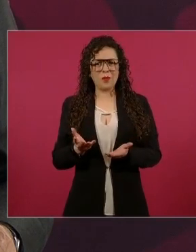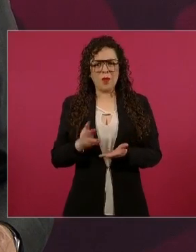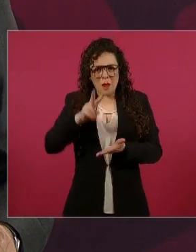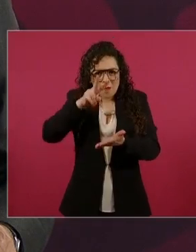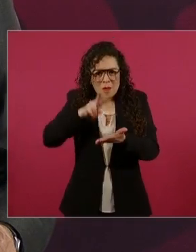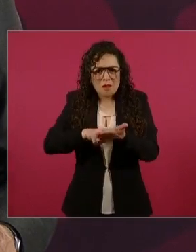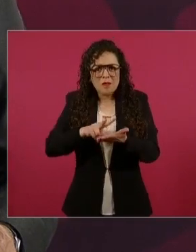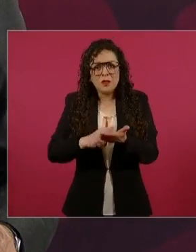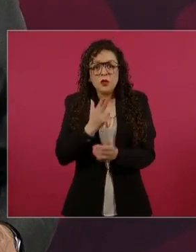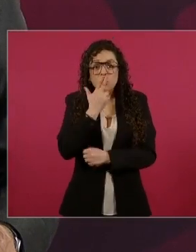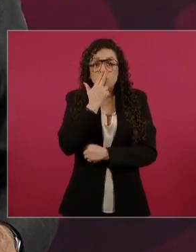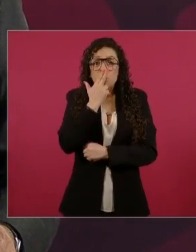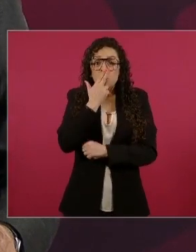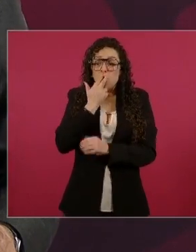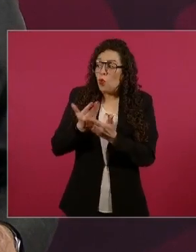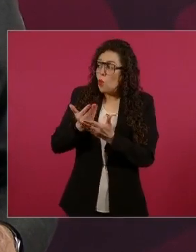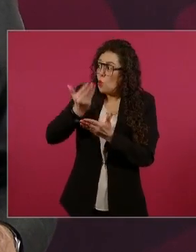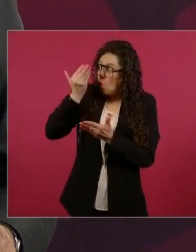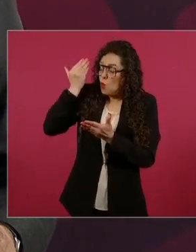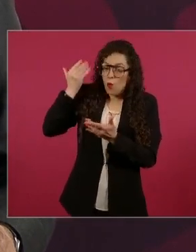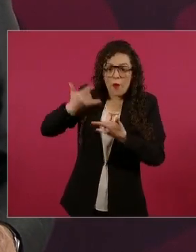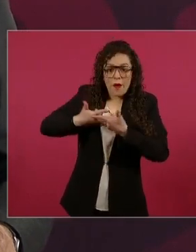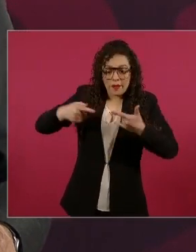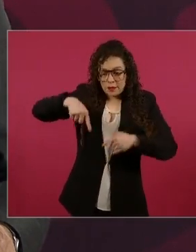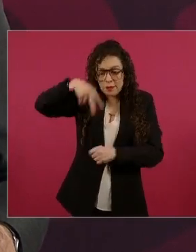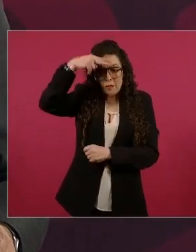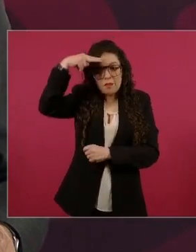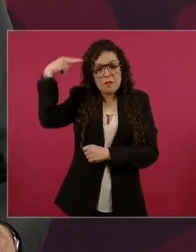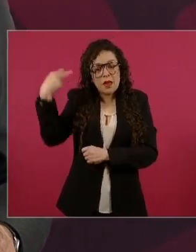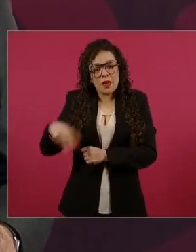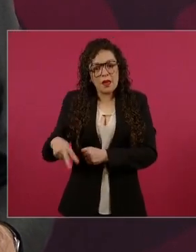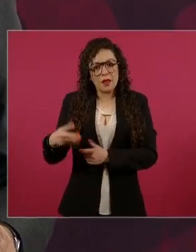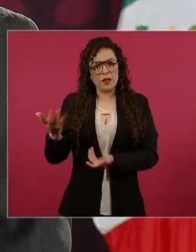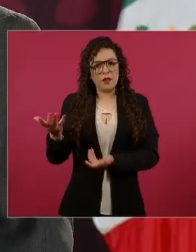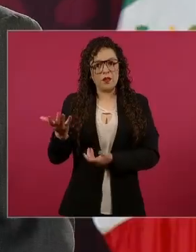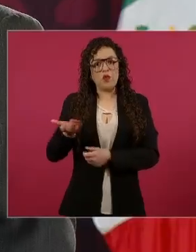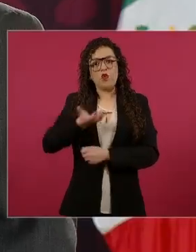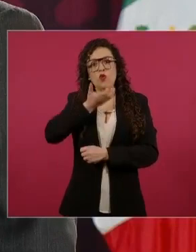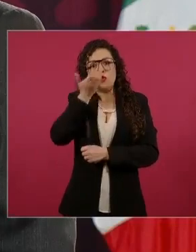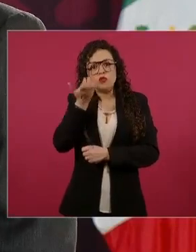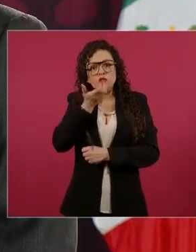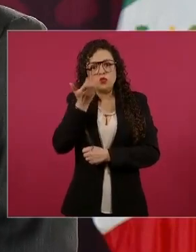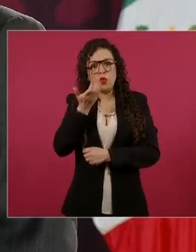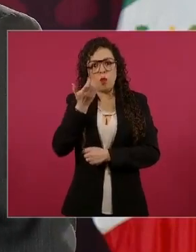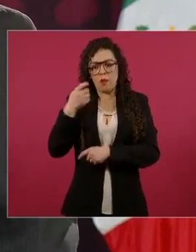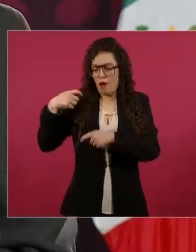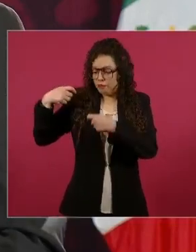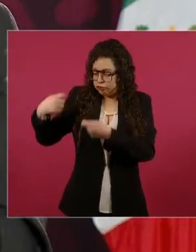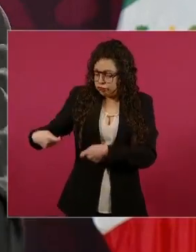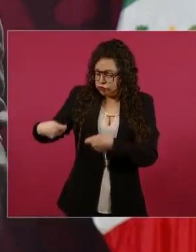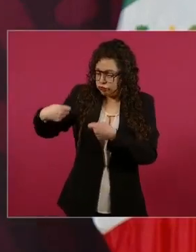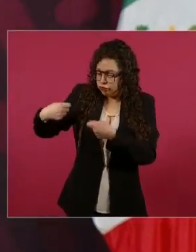lo que nos heredaron las costumbres, las tradiciones, de cómo